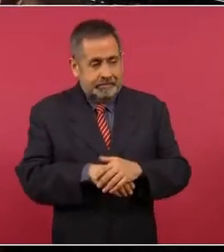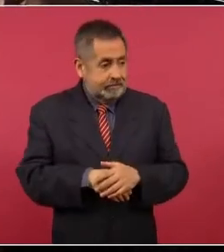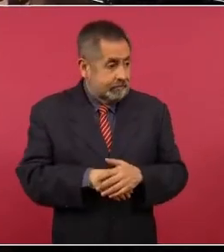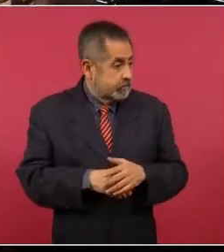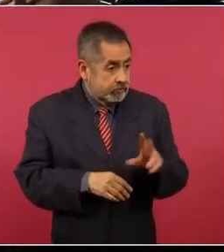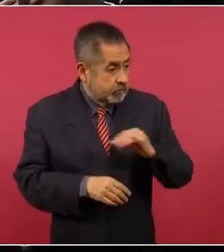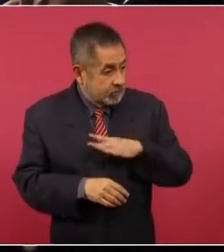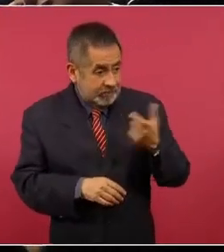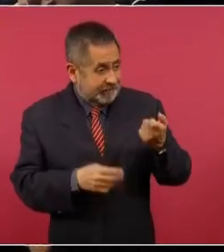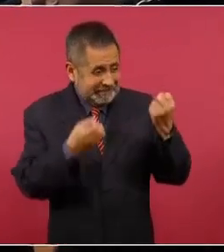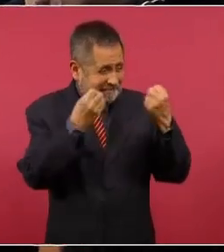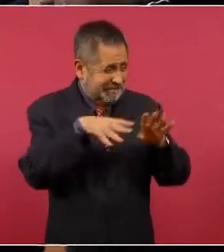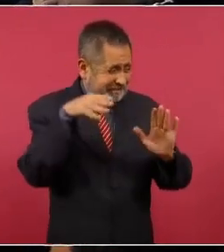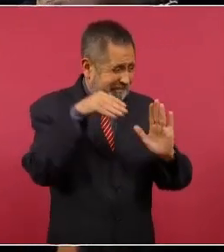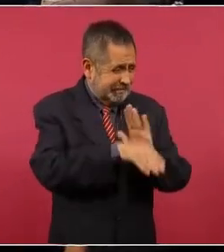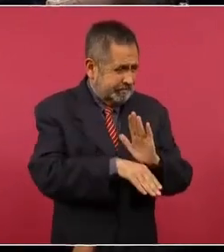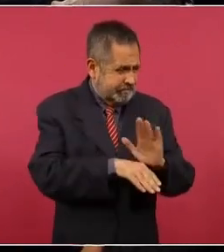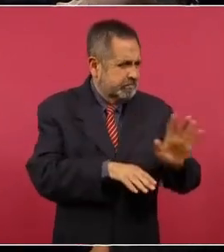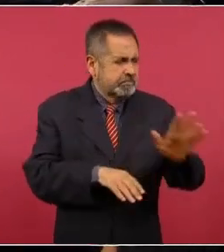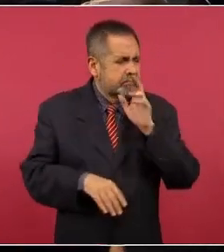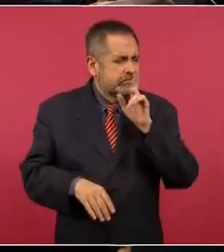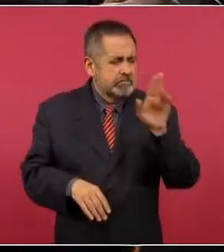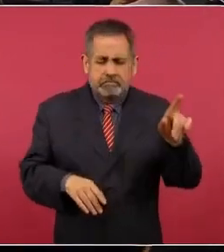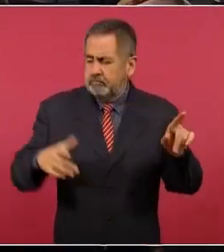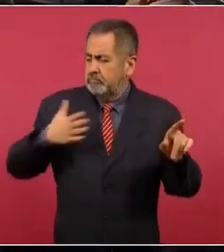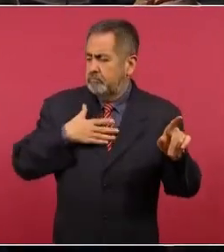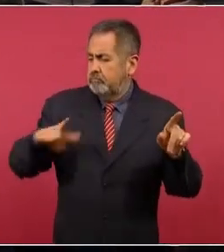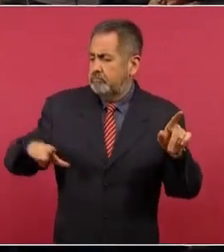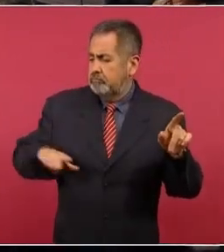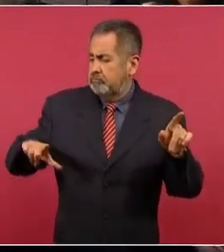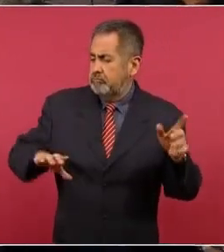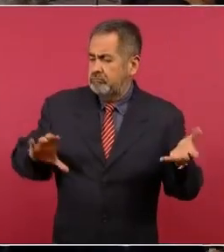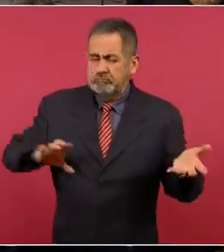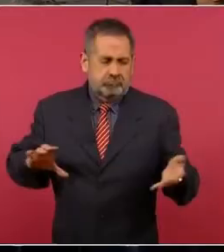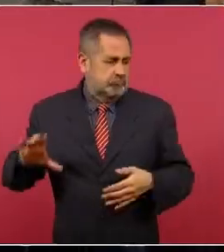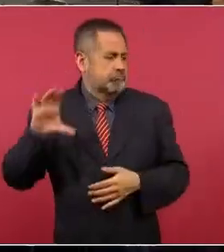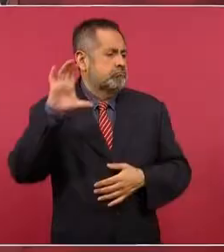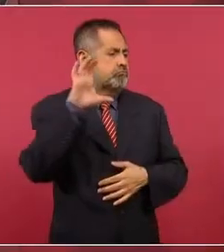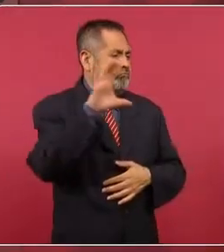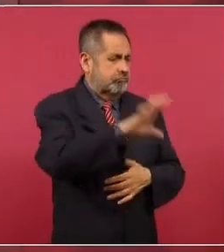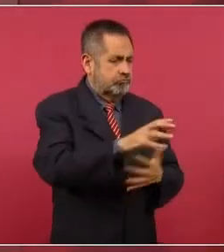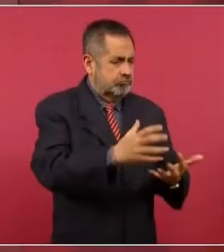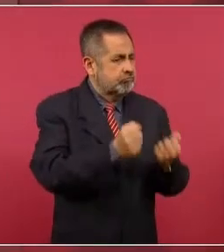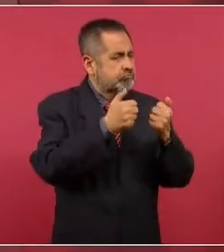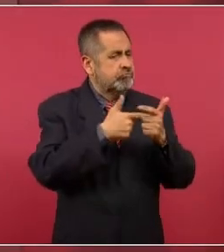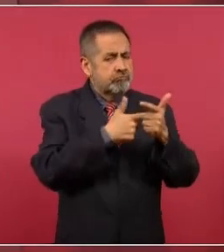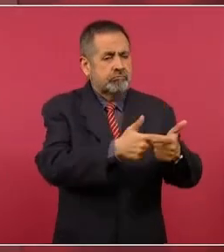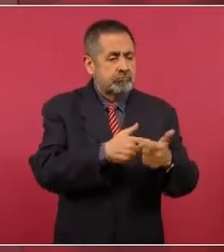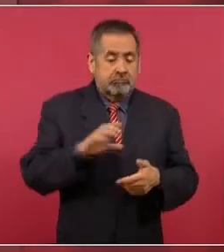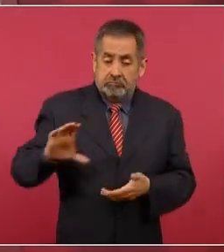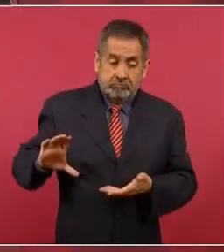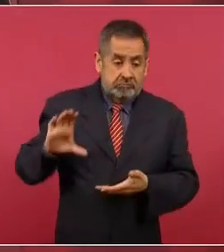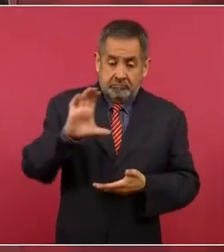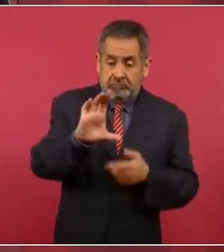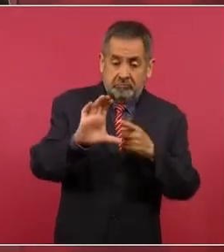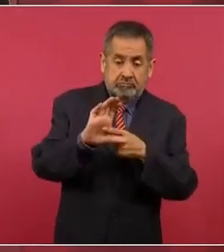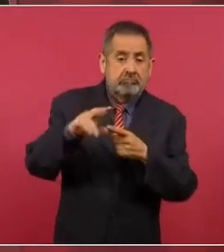con dinero público.